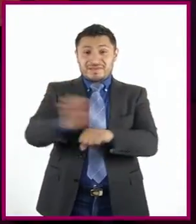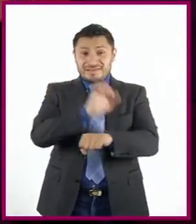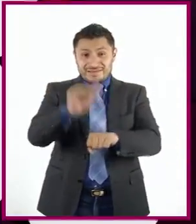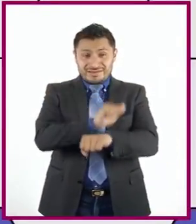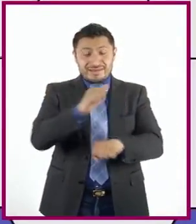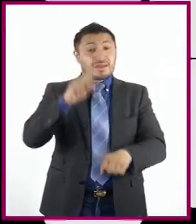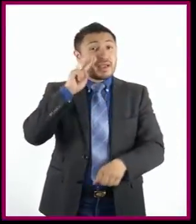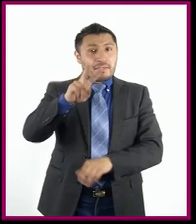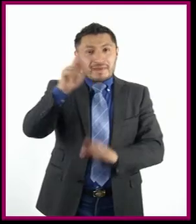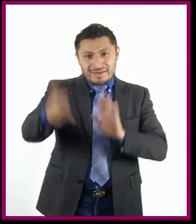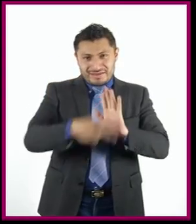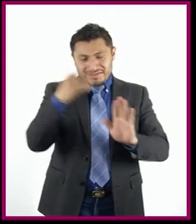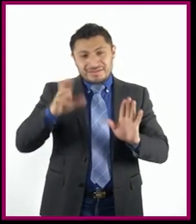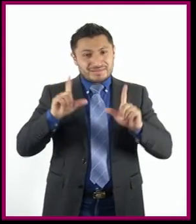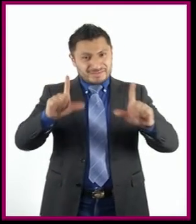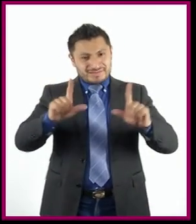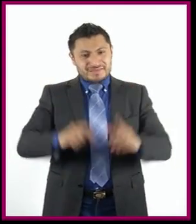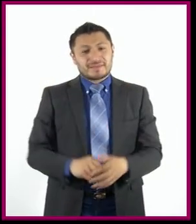fragmento.